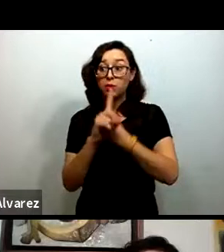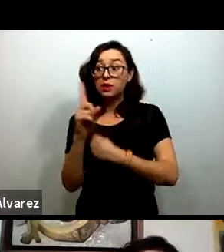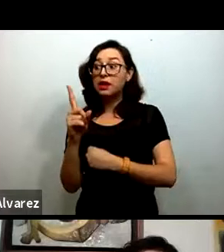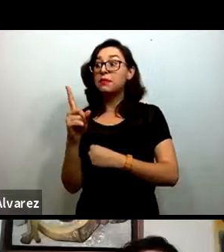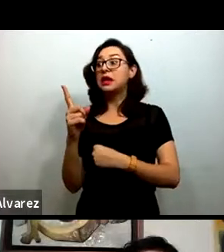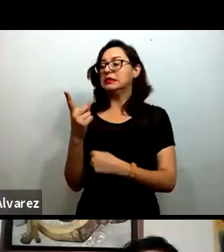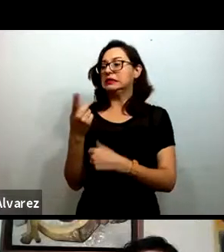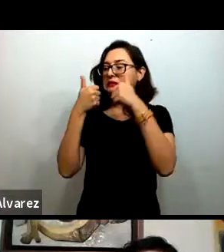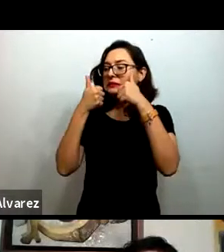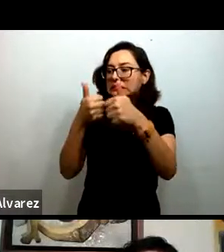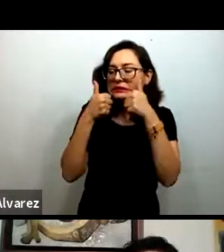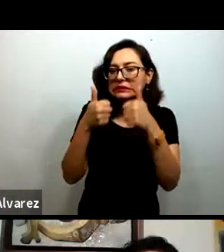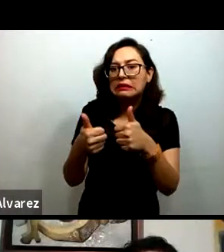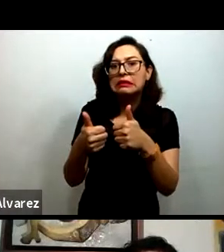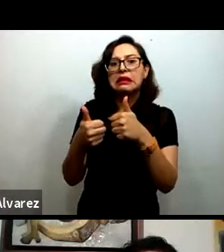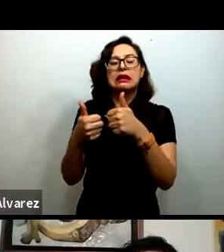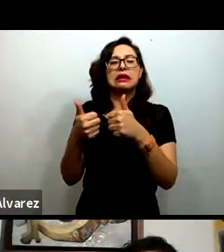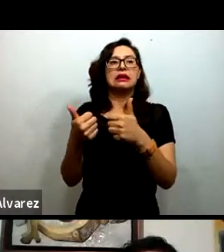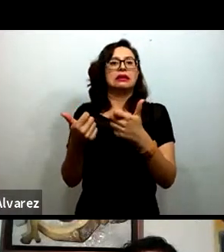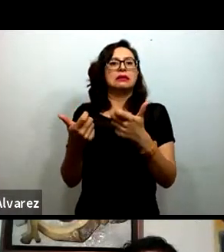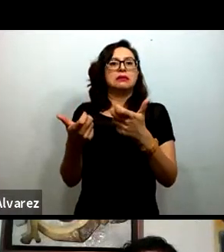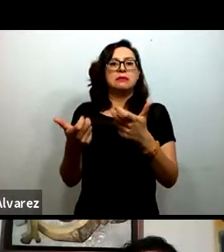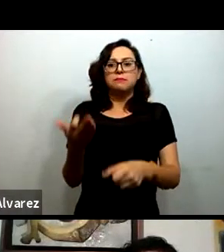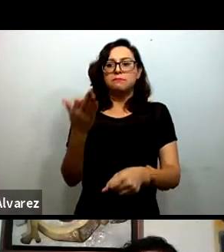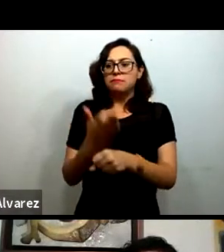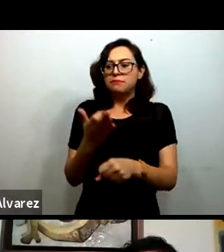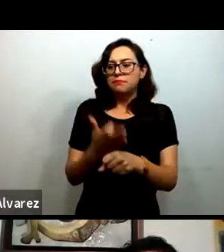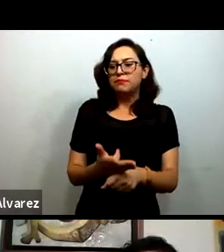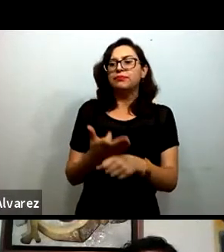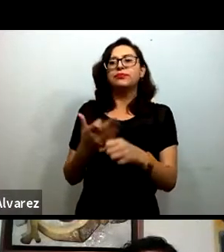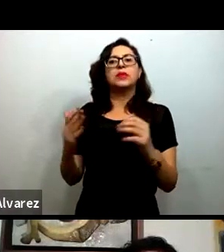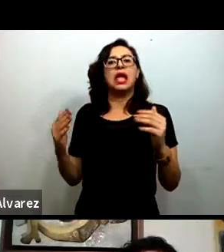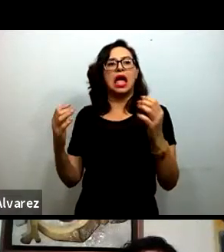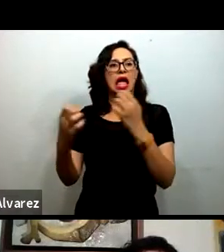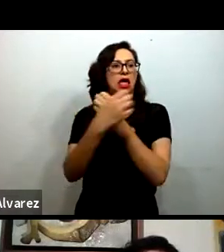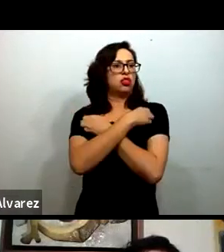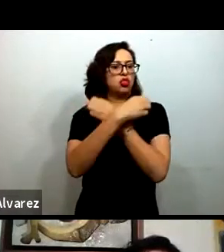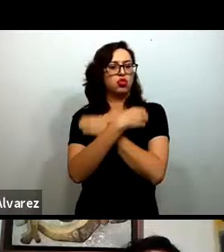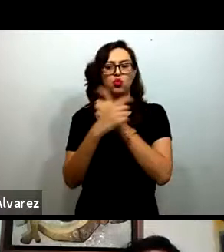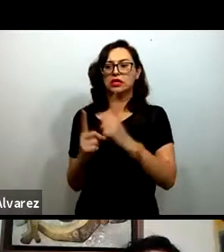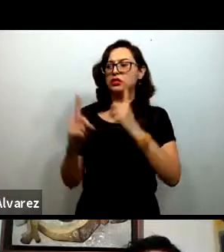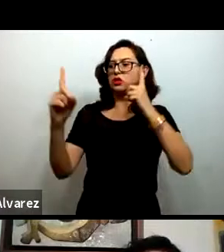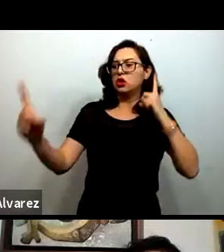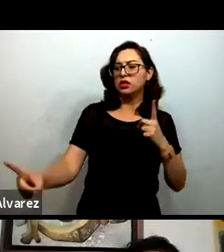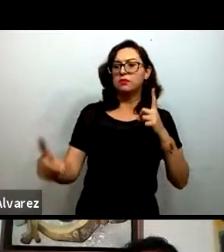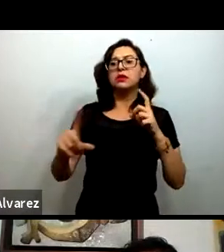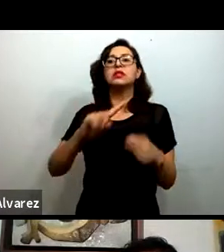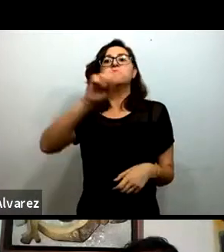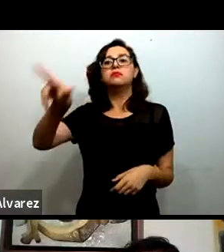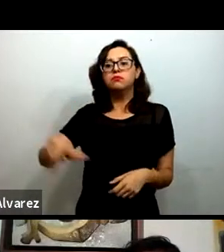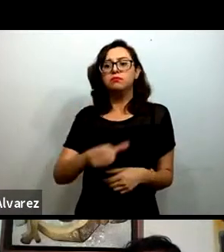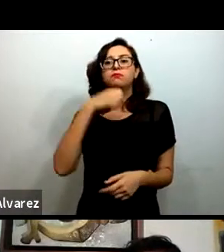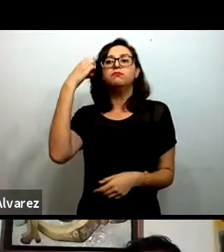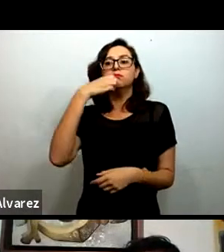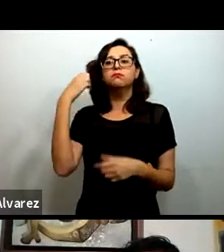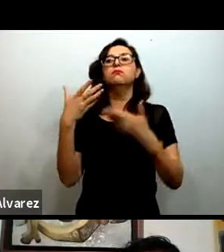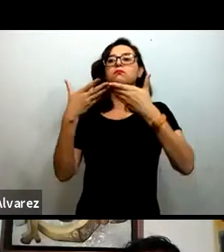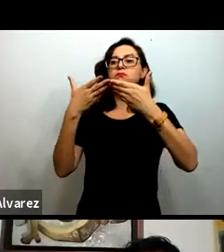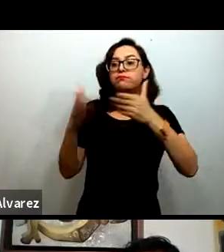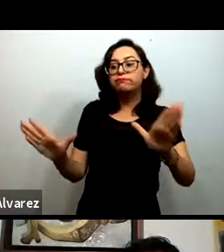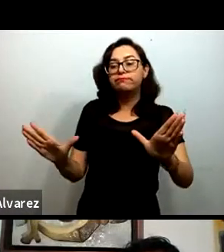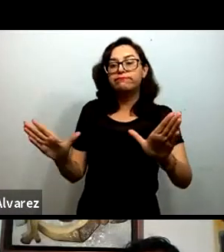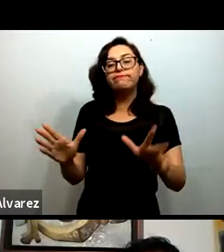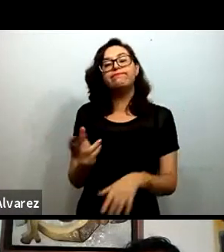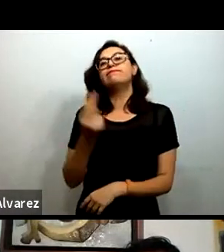de educación a distancia como en la fase de reapertura de las escuelas, va a requerir de un esfuerzo